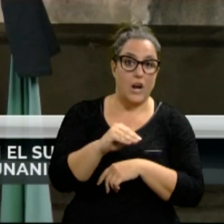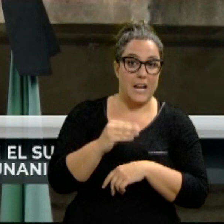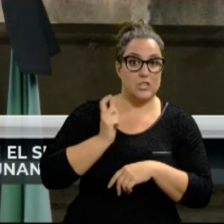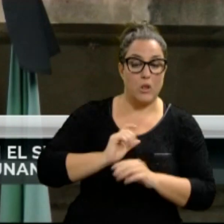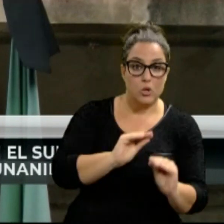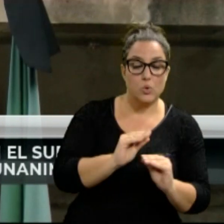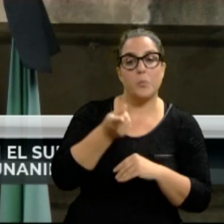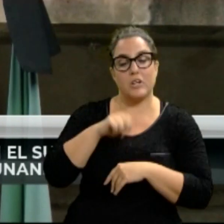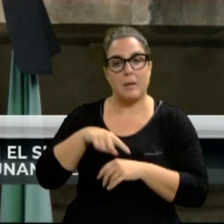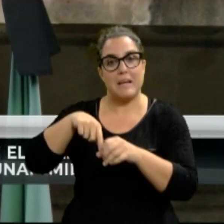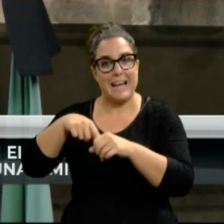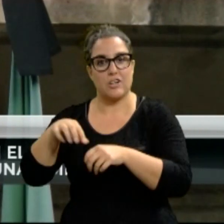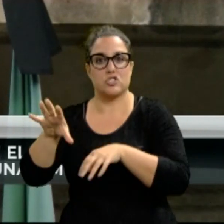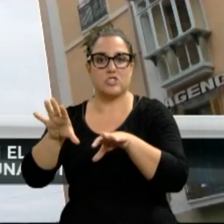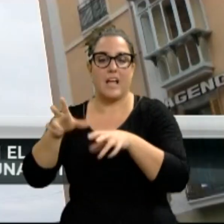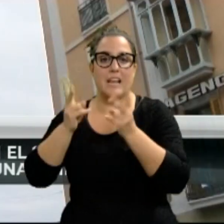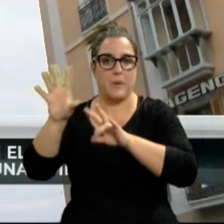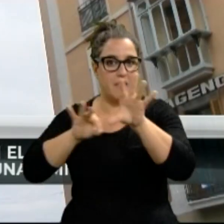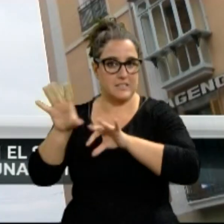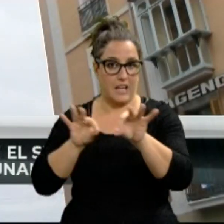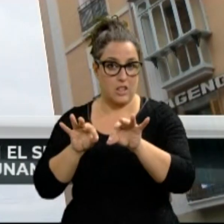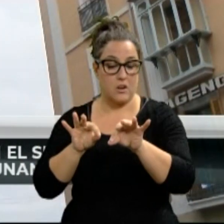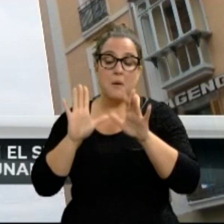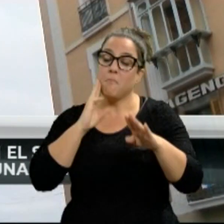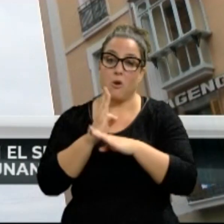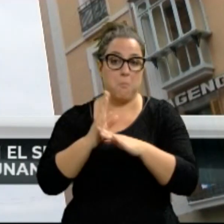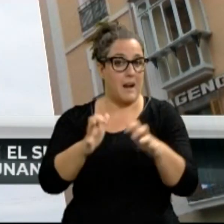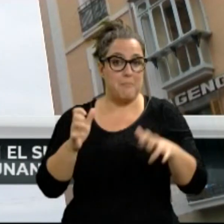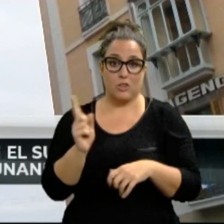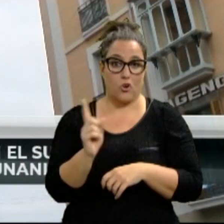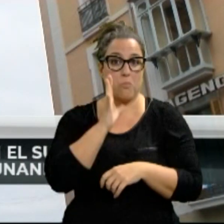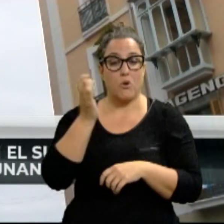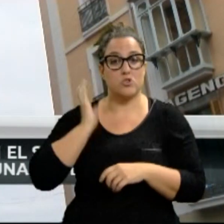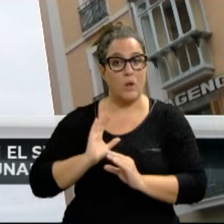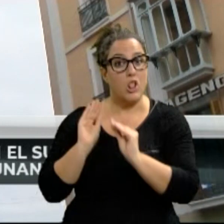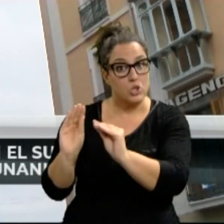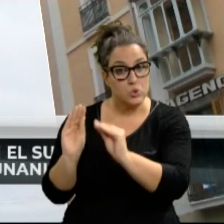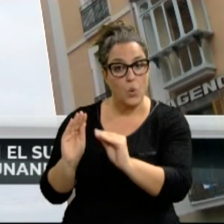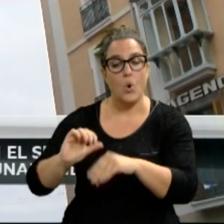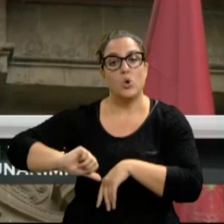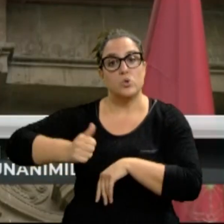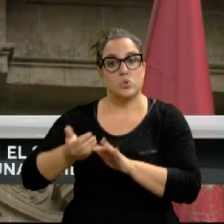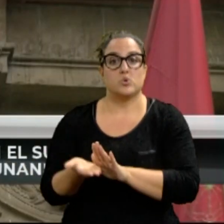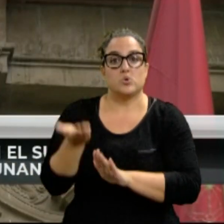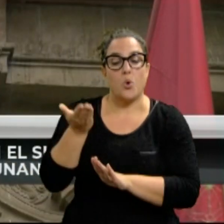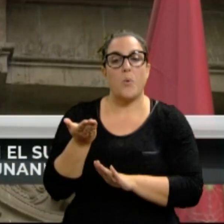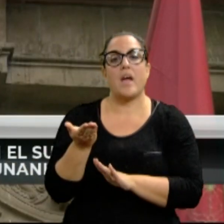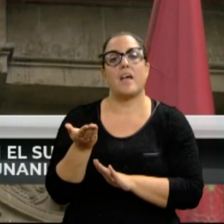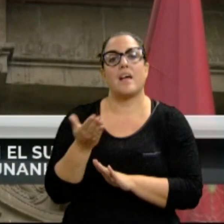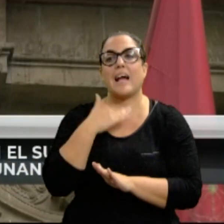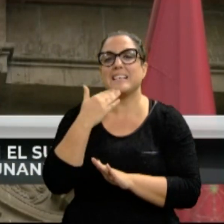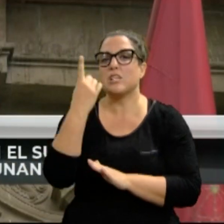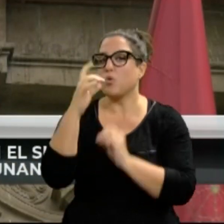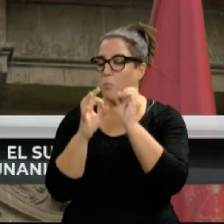cargos de libre designación del consistorio. No sucede lo mismo en el Ejecutivo, donde los parlamentarios y miembros del gobierno tendrán una subida salarial de casi